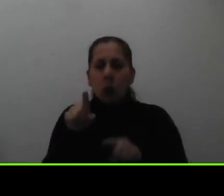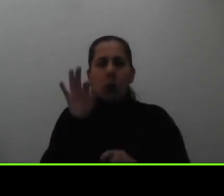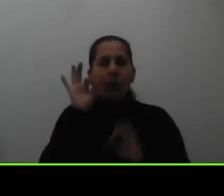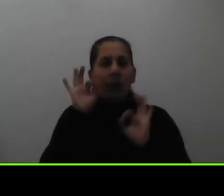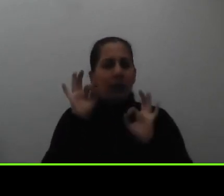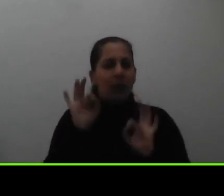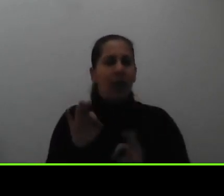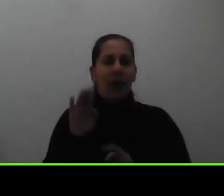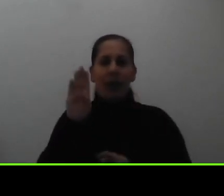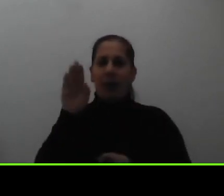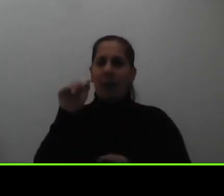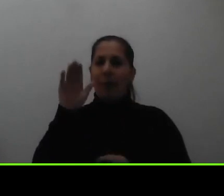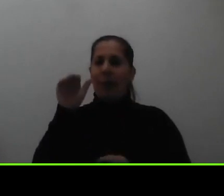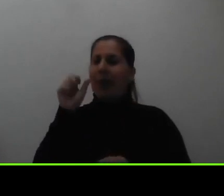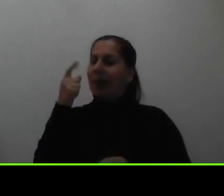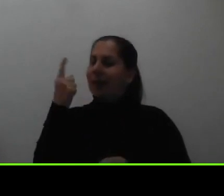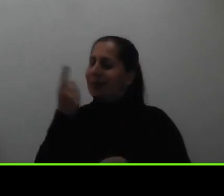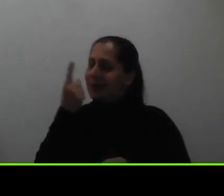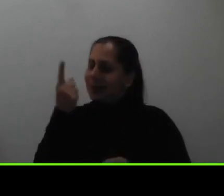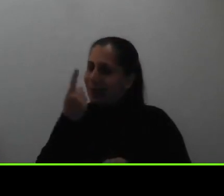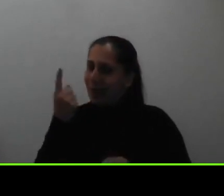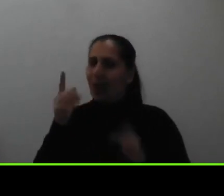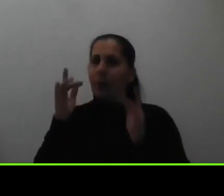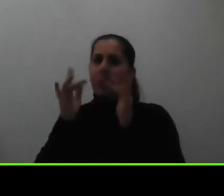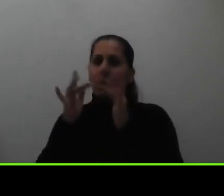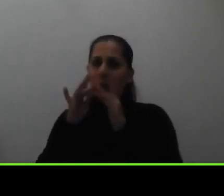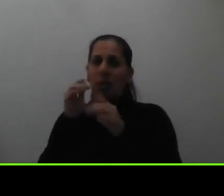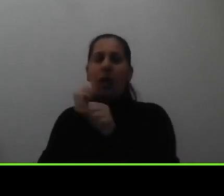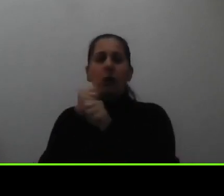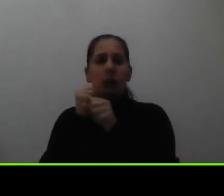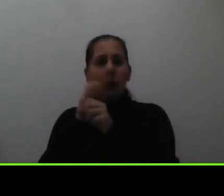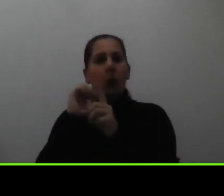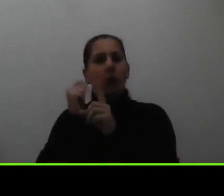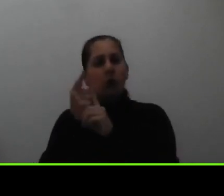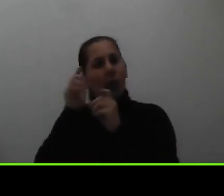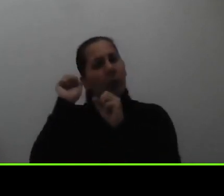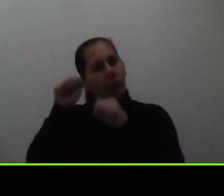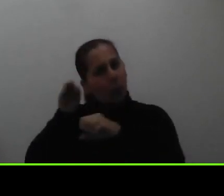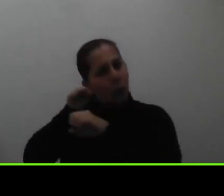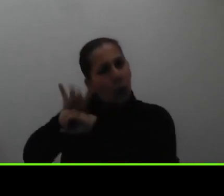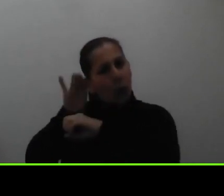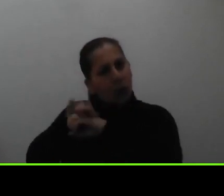procuren siempre contactar a Trabajo Social para que les podamos orientar de la mejor forma